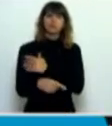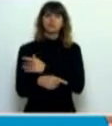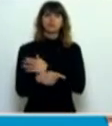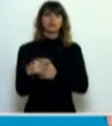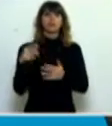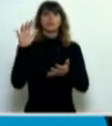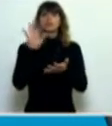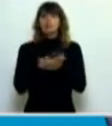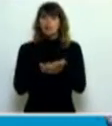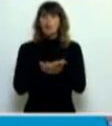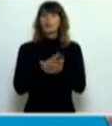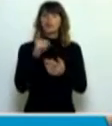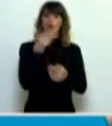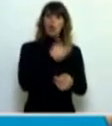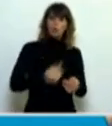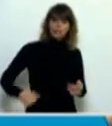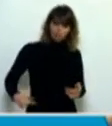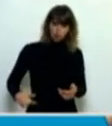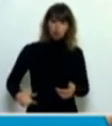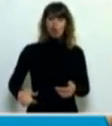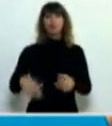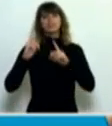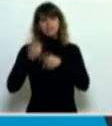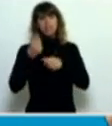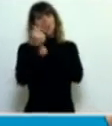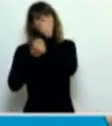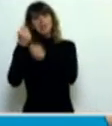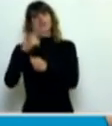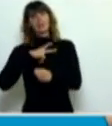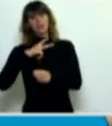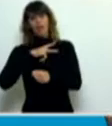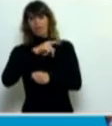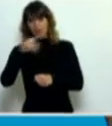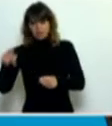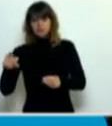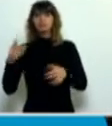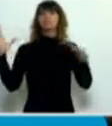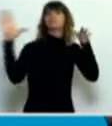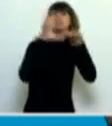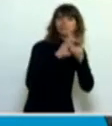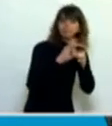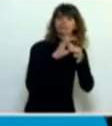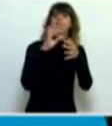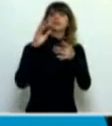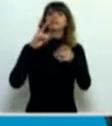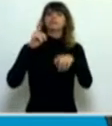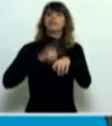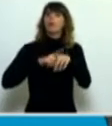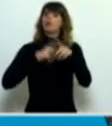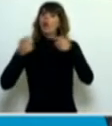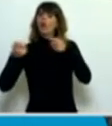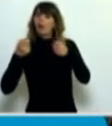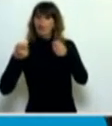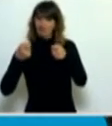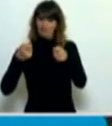la administración pública y lo privado relacionado con la administración pública.